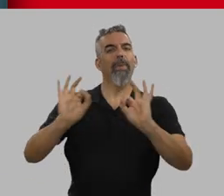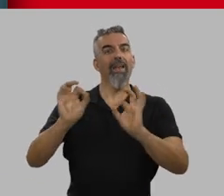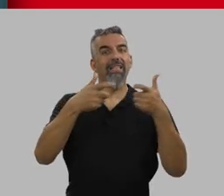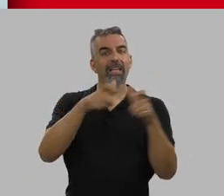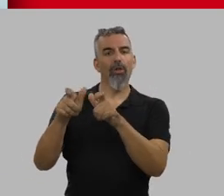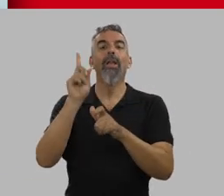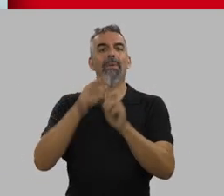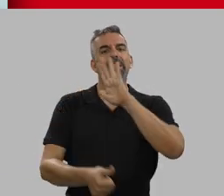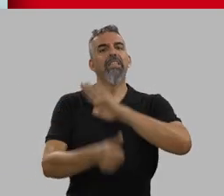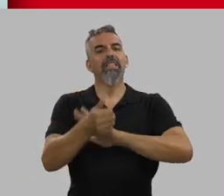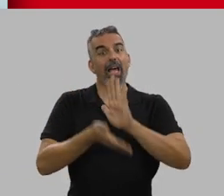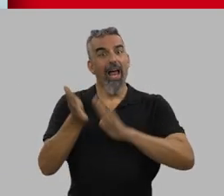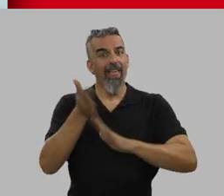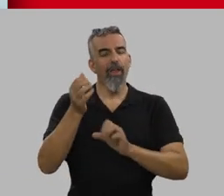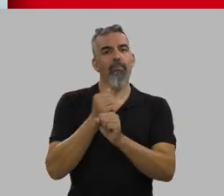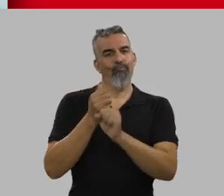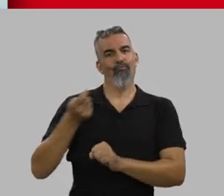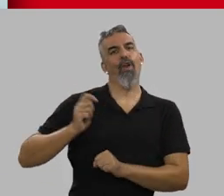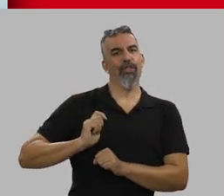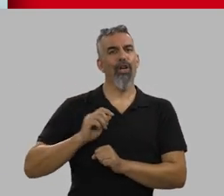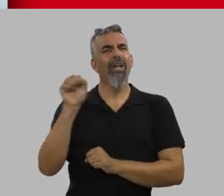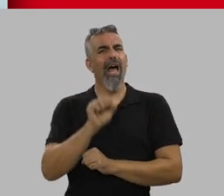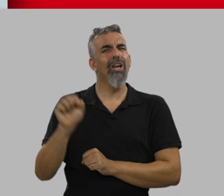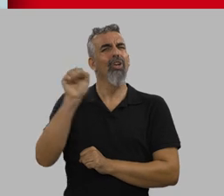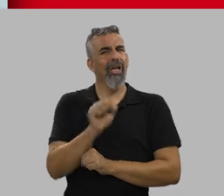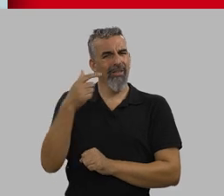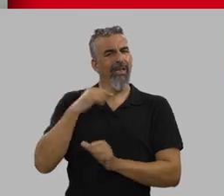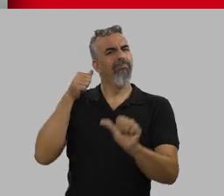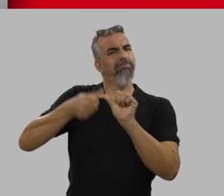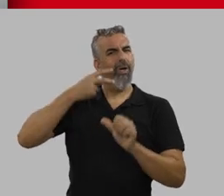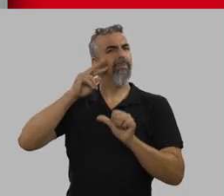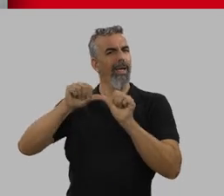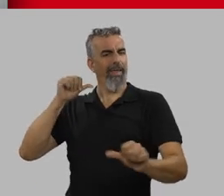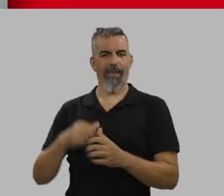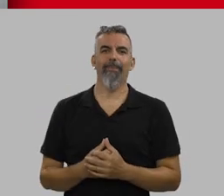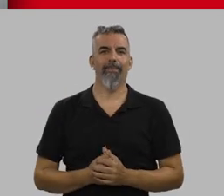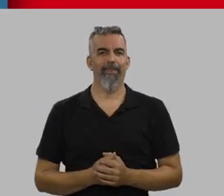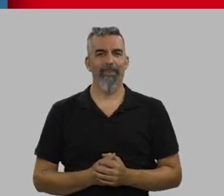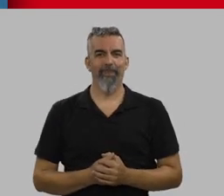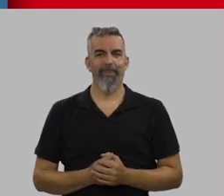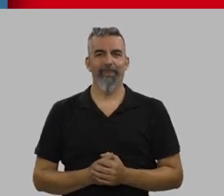apoyo de empresas que requieren especialistas en el sector y que ofrecen salidas profesionales a nuestros egresados año tras año.